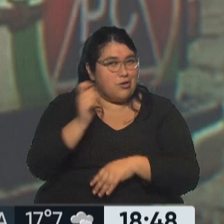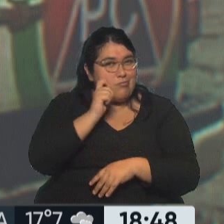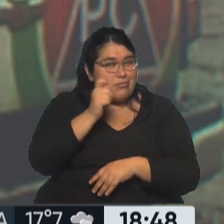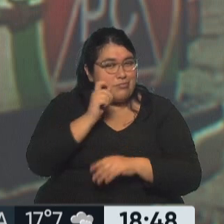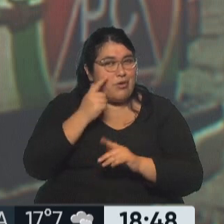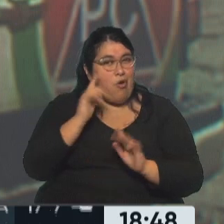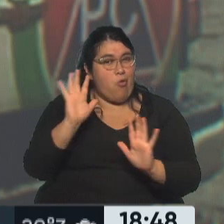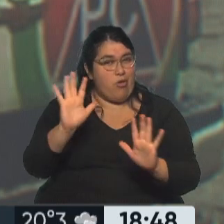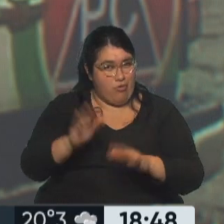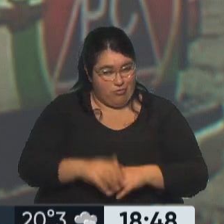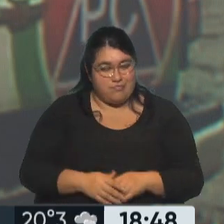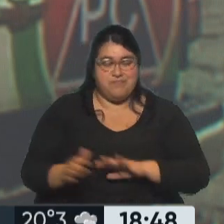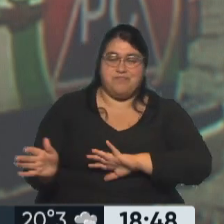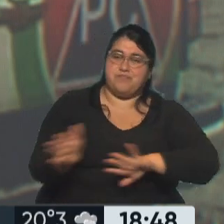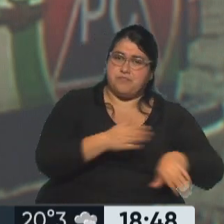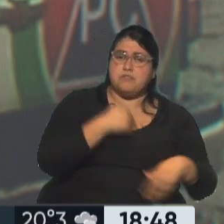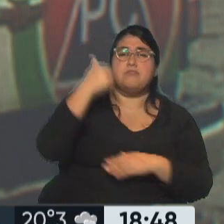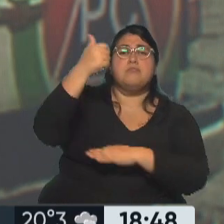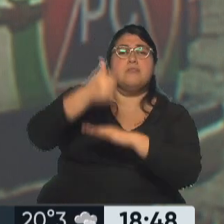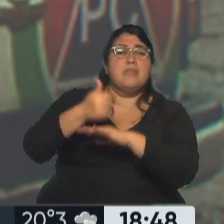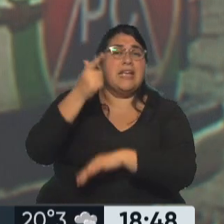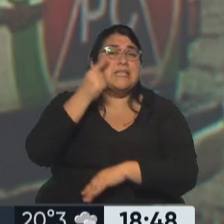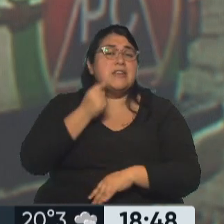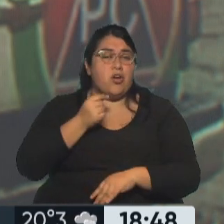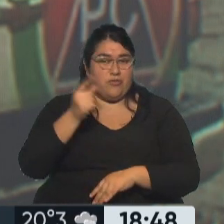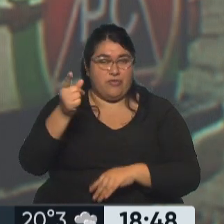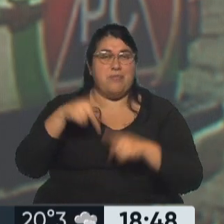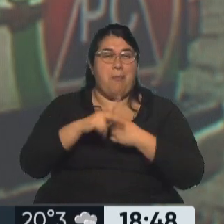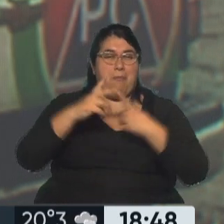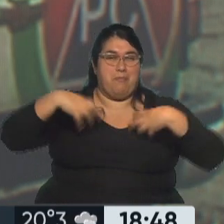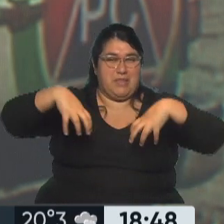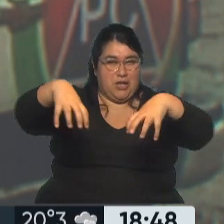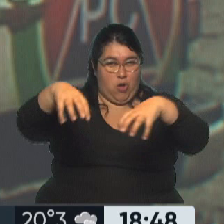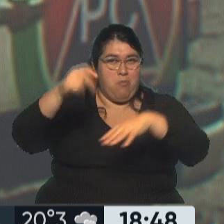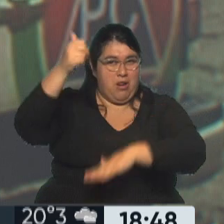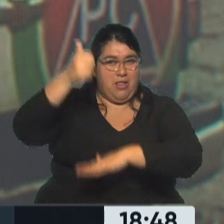Y si lo que estuvo en Tecnópolis, se llama Memoria del Futuro, ¿no? Sí.